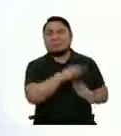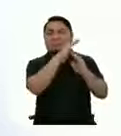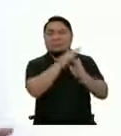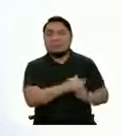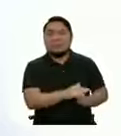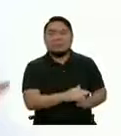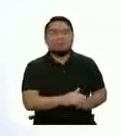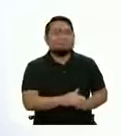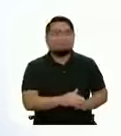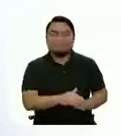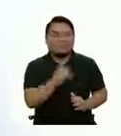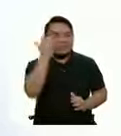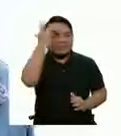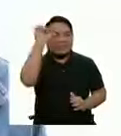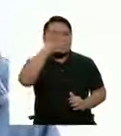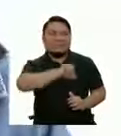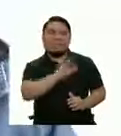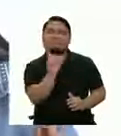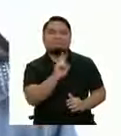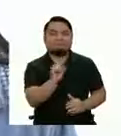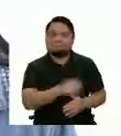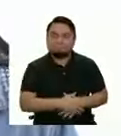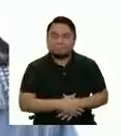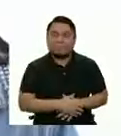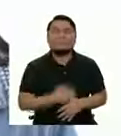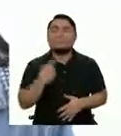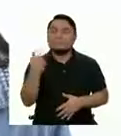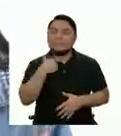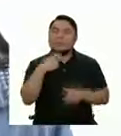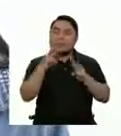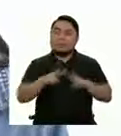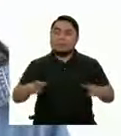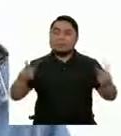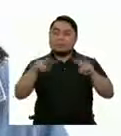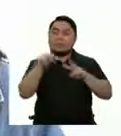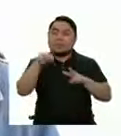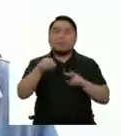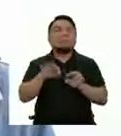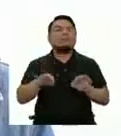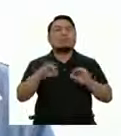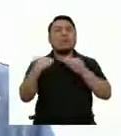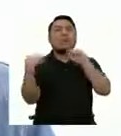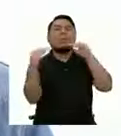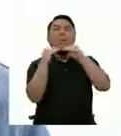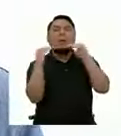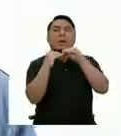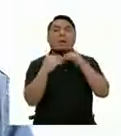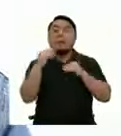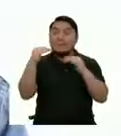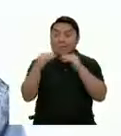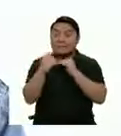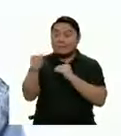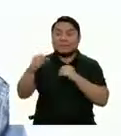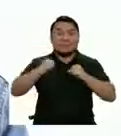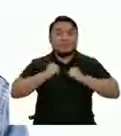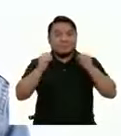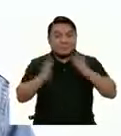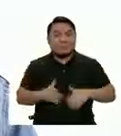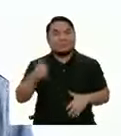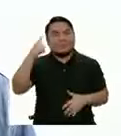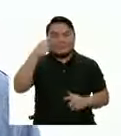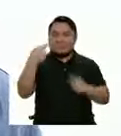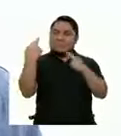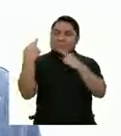O menos inteligente que nosotros A través del valor de la igualdad Los atletas desafían los modelos